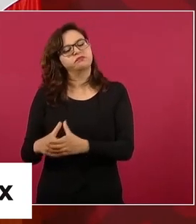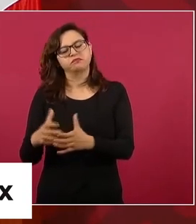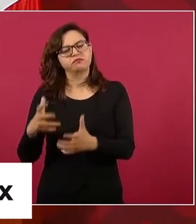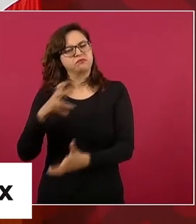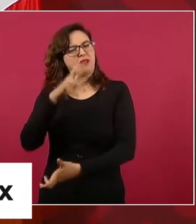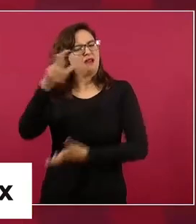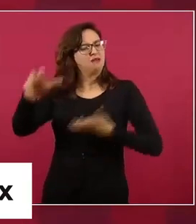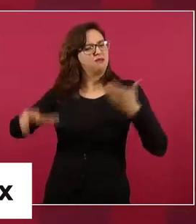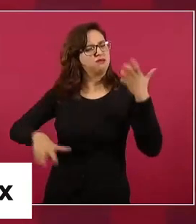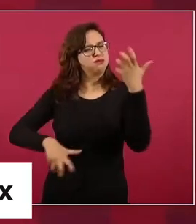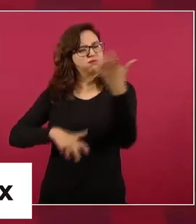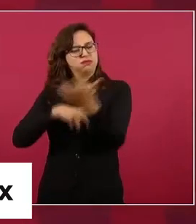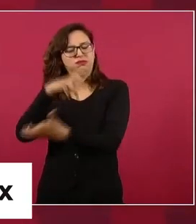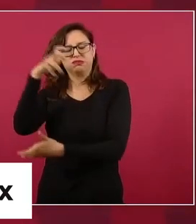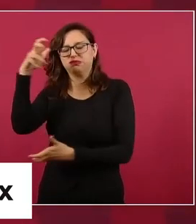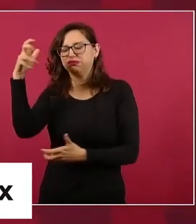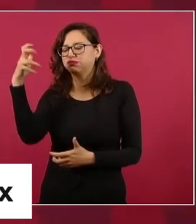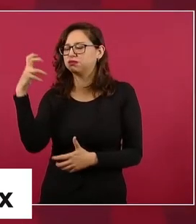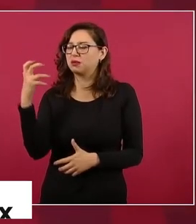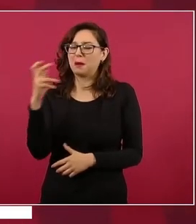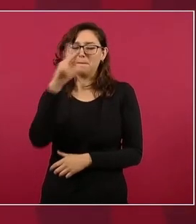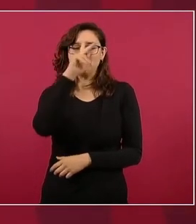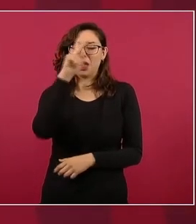y también de malos gobiernos